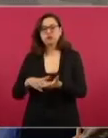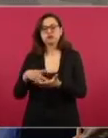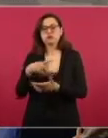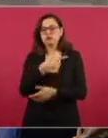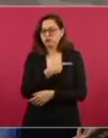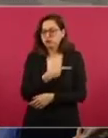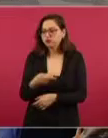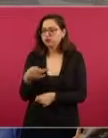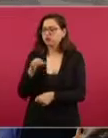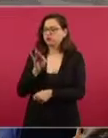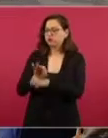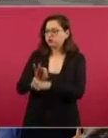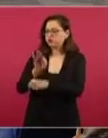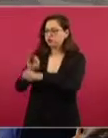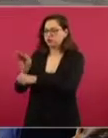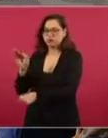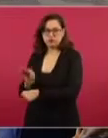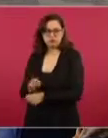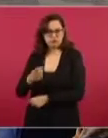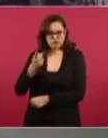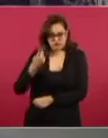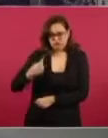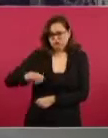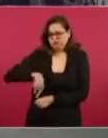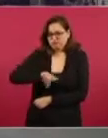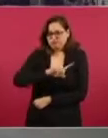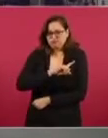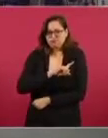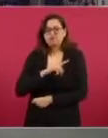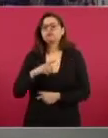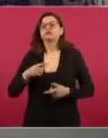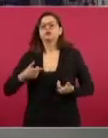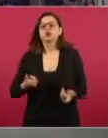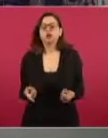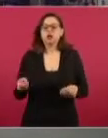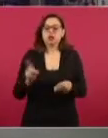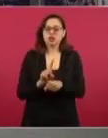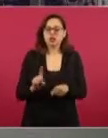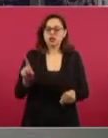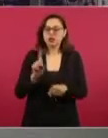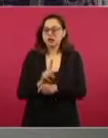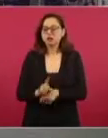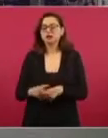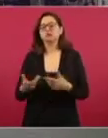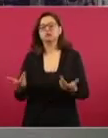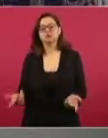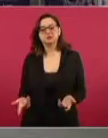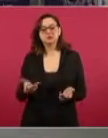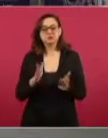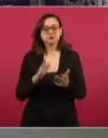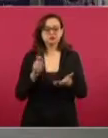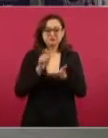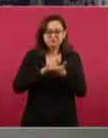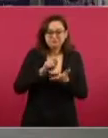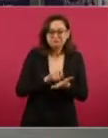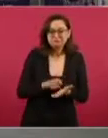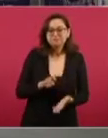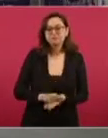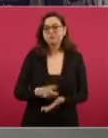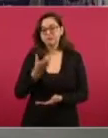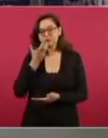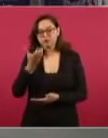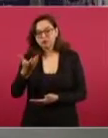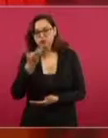las conferencias, como todos nosotros, a quienes van con su libreta y su grabadora, los que deben